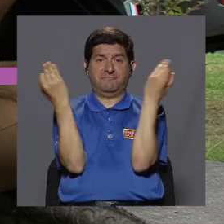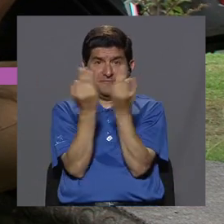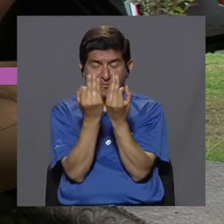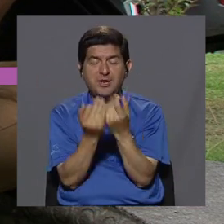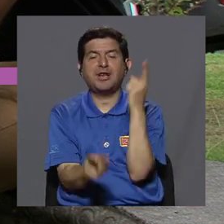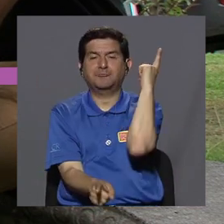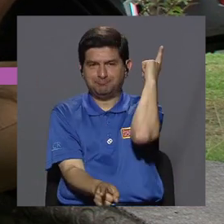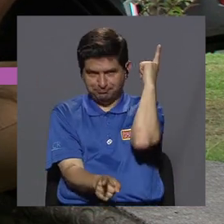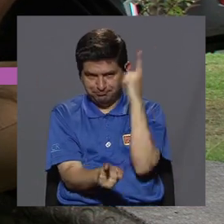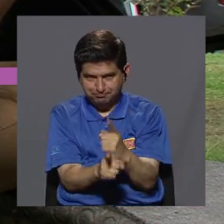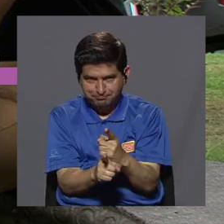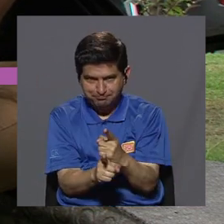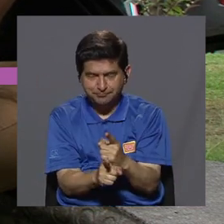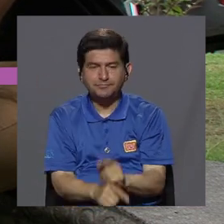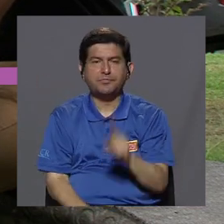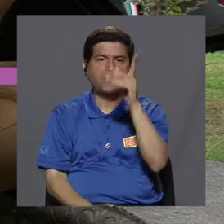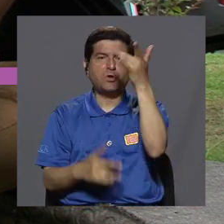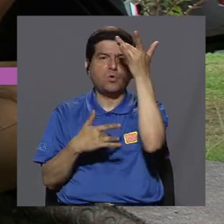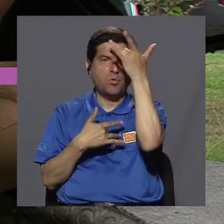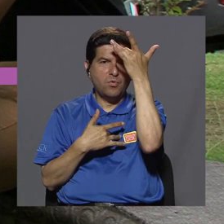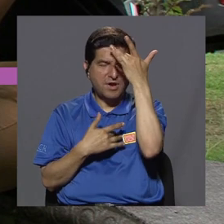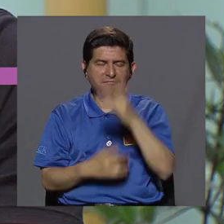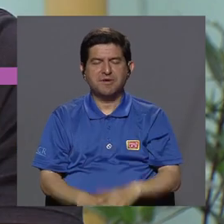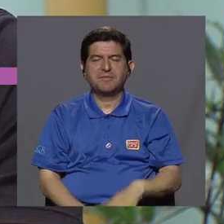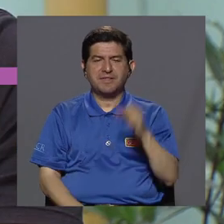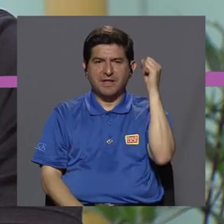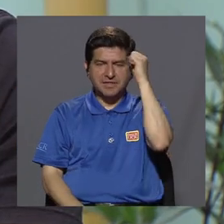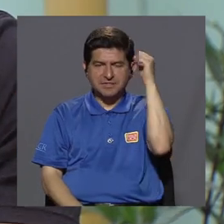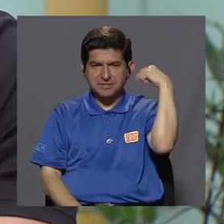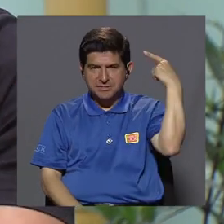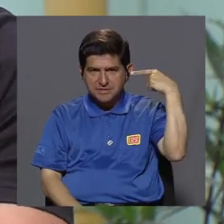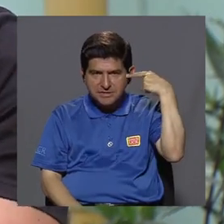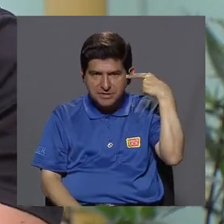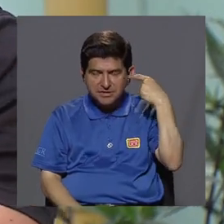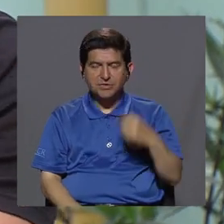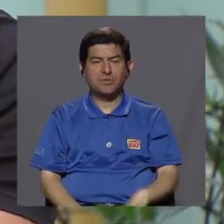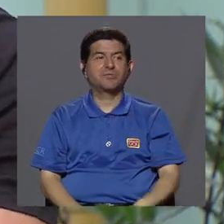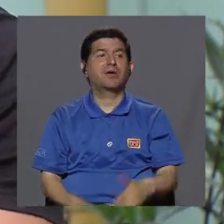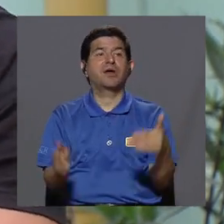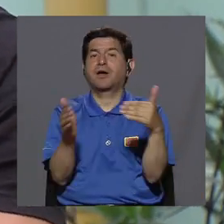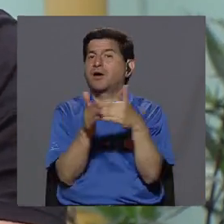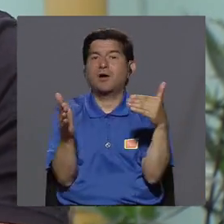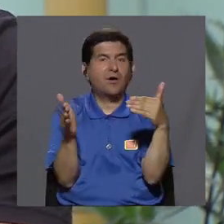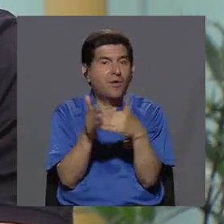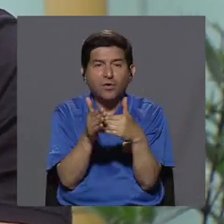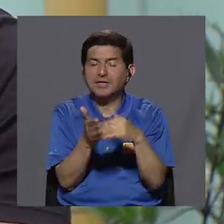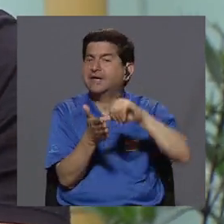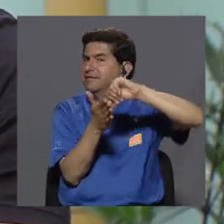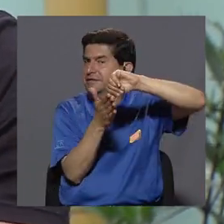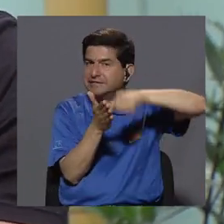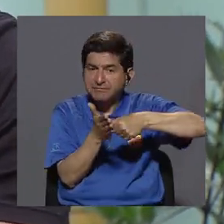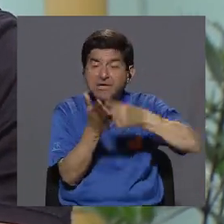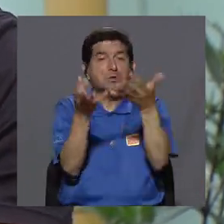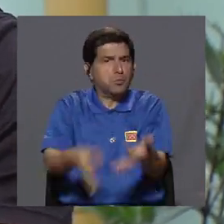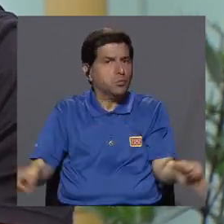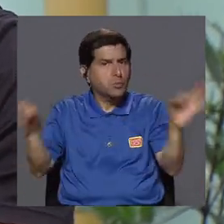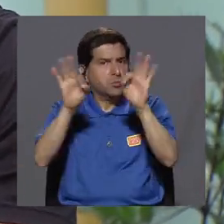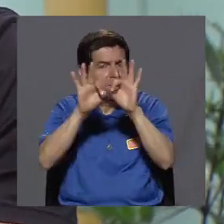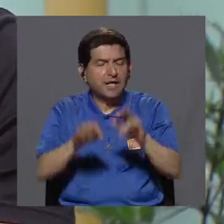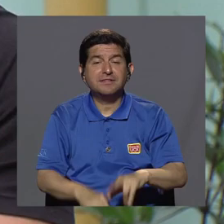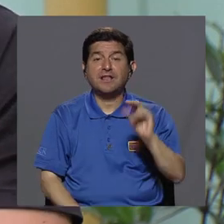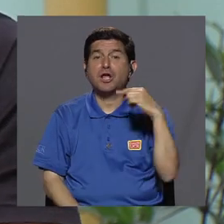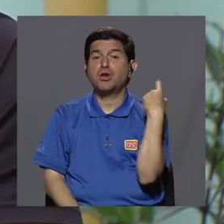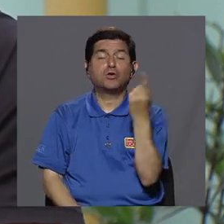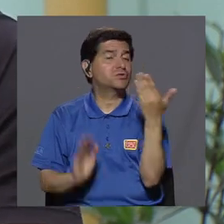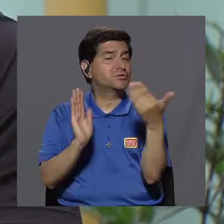¿verdad? Exacto, porque una enfermedad de síndrome de emergencial, no es como vuelvo a recalcar y es un punto importante,